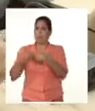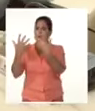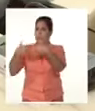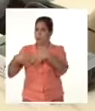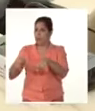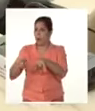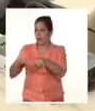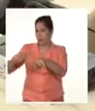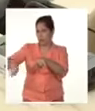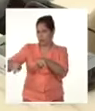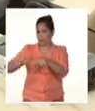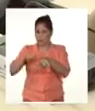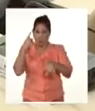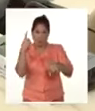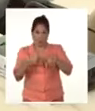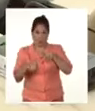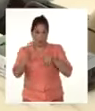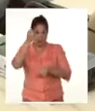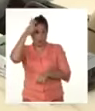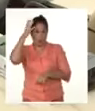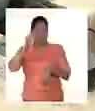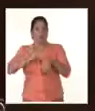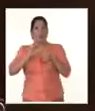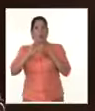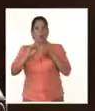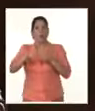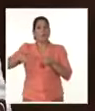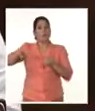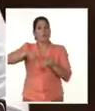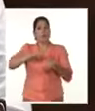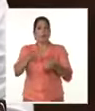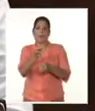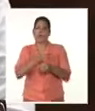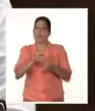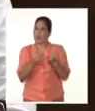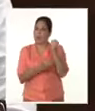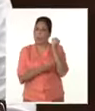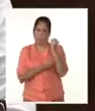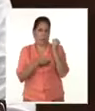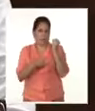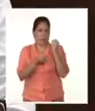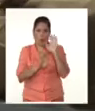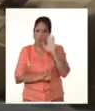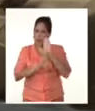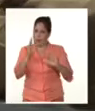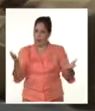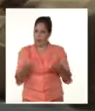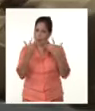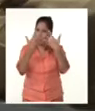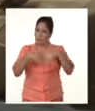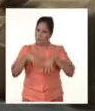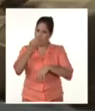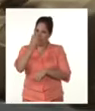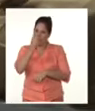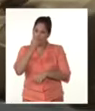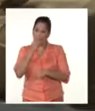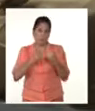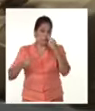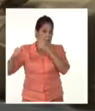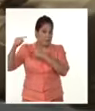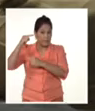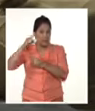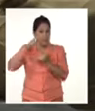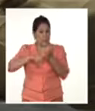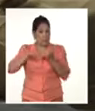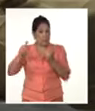El jefe de Estado convocó a seguir potenciando la autonomía municipal, sobre todo para la producción de alimentos, con la premisa de que al